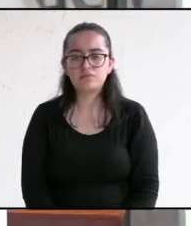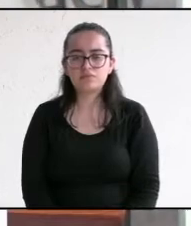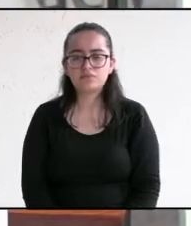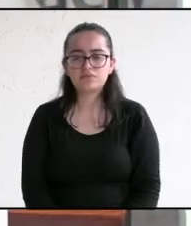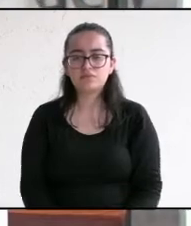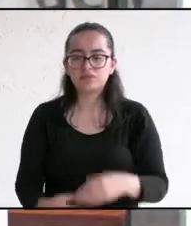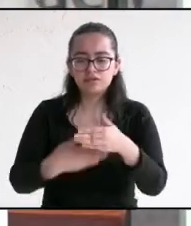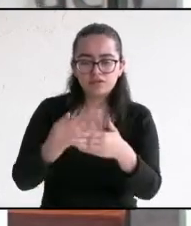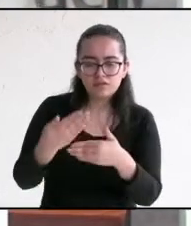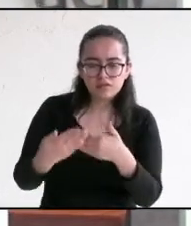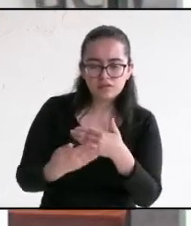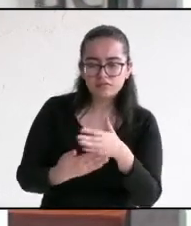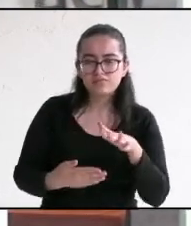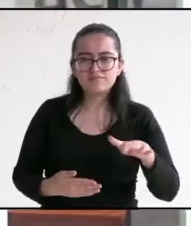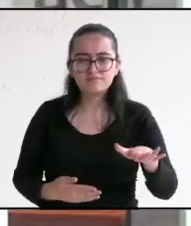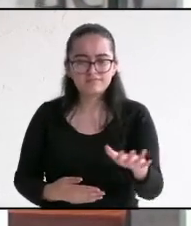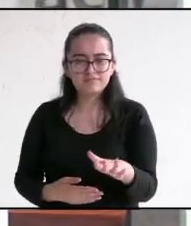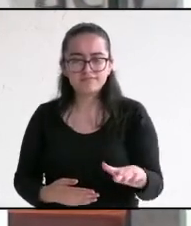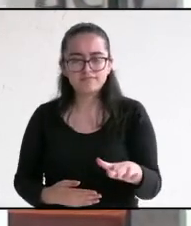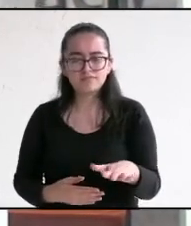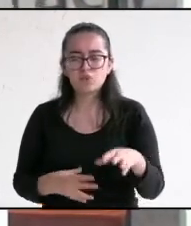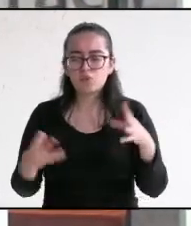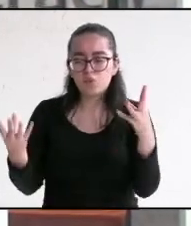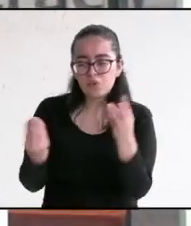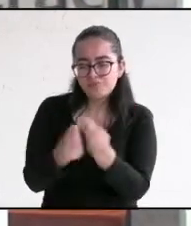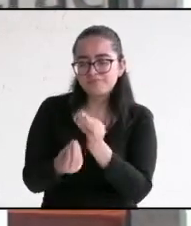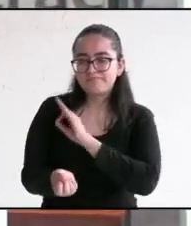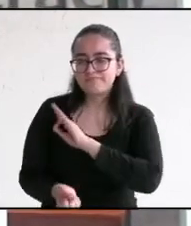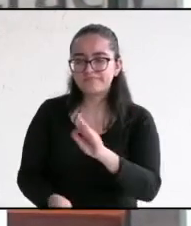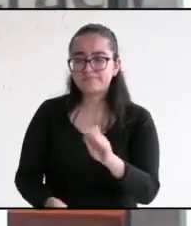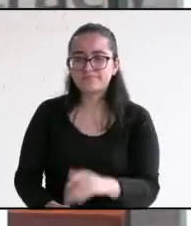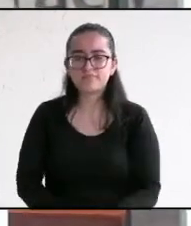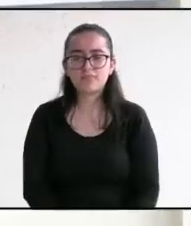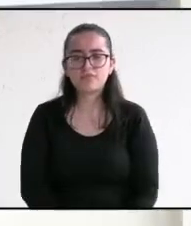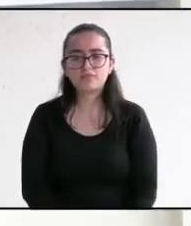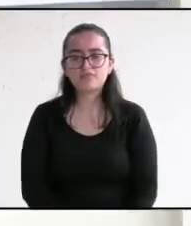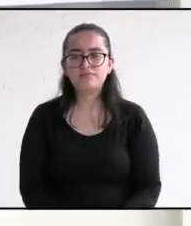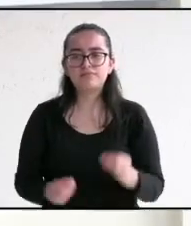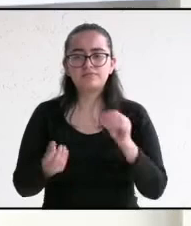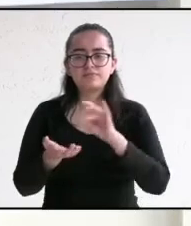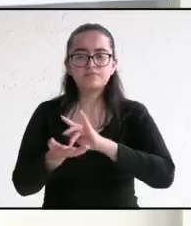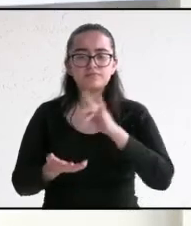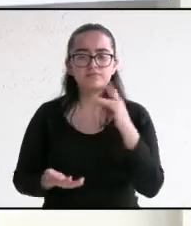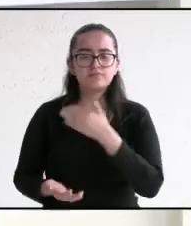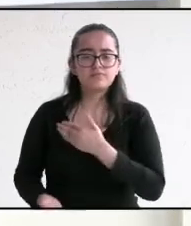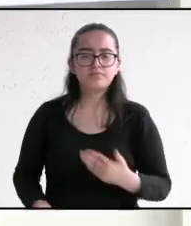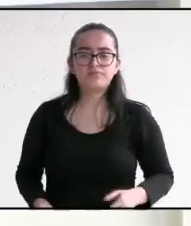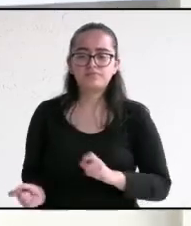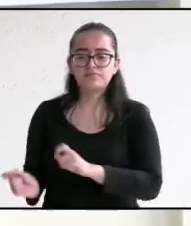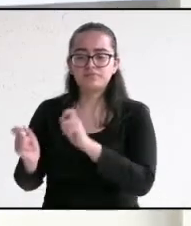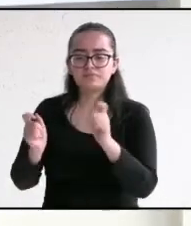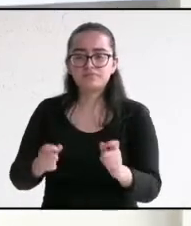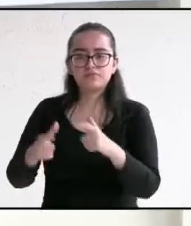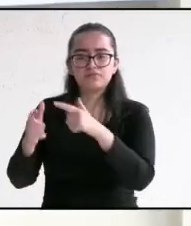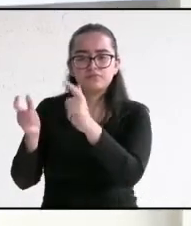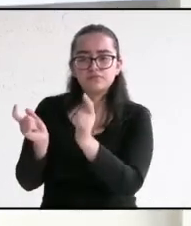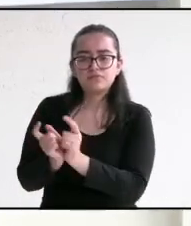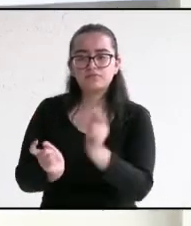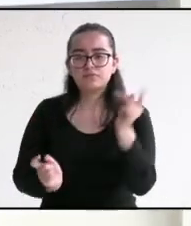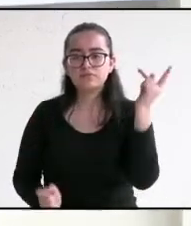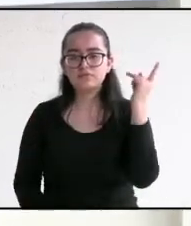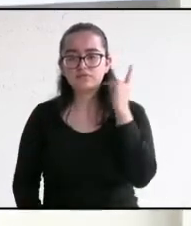desarrollarse dentro de nuestro municipio. Juntos podemos, señores. Muchísimas gracias, candidato. Ahora le toca el turno al